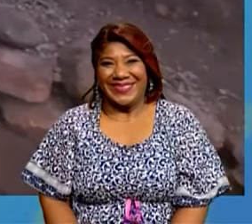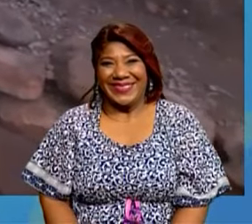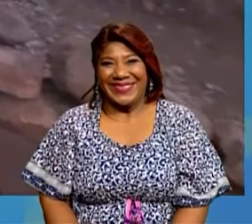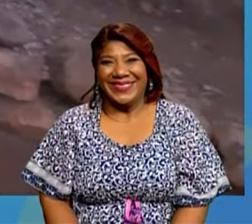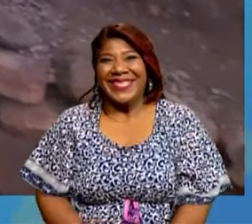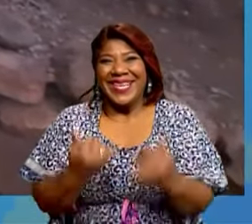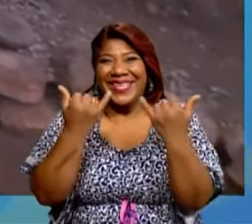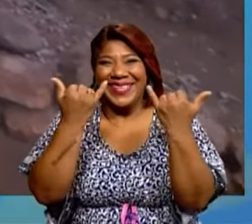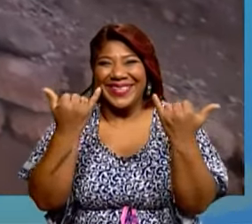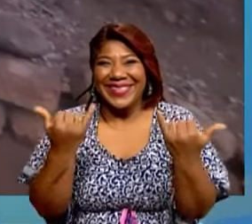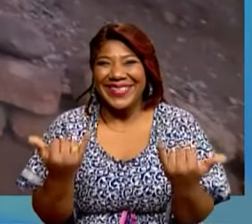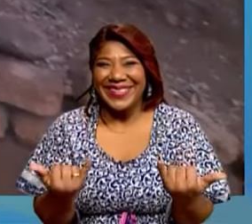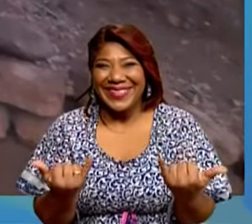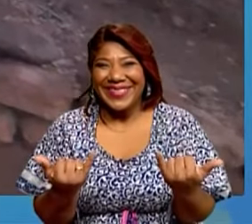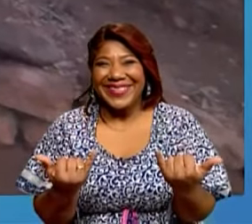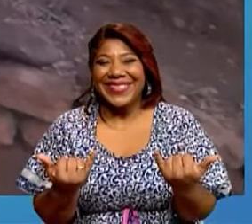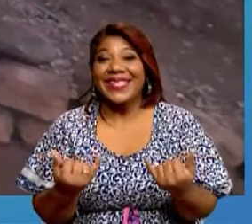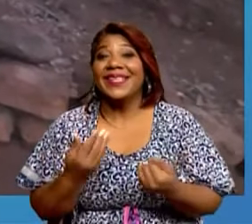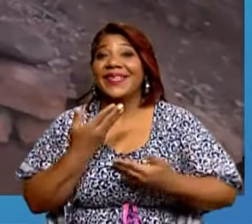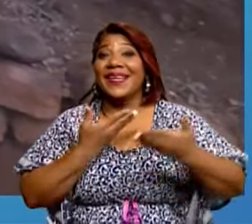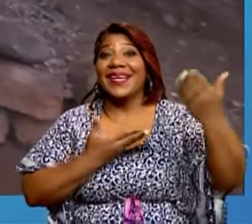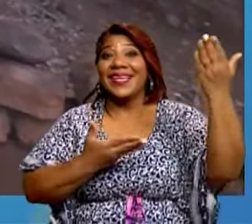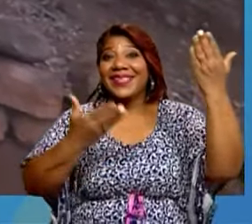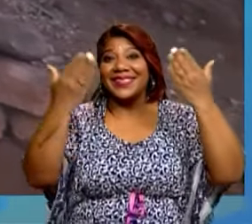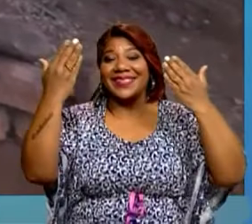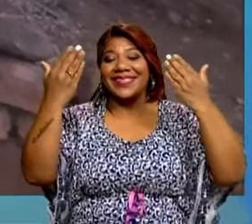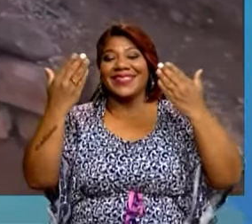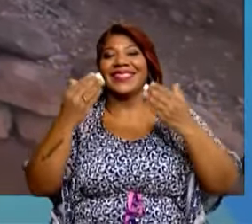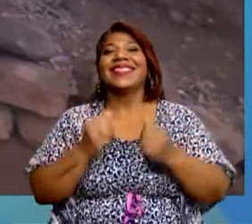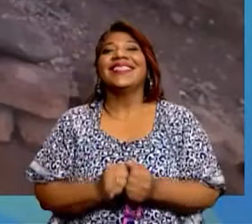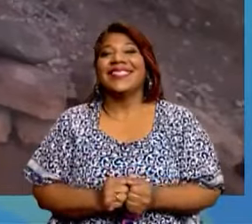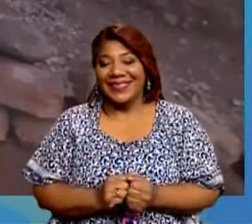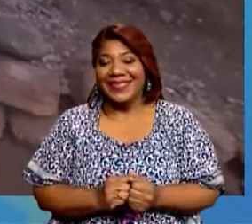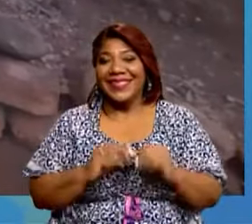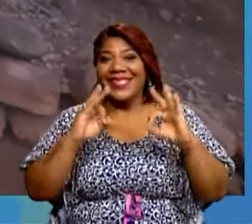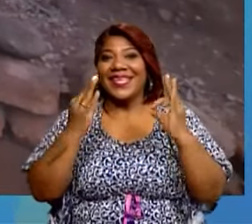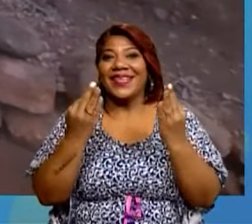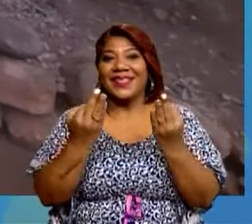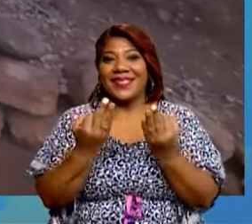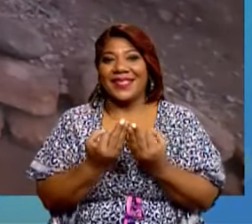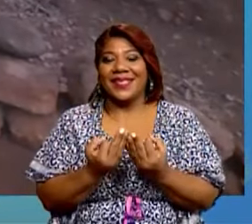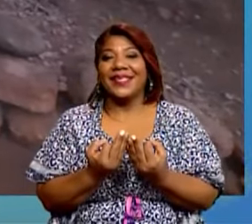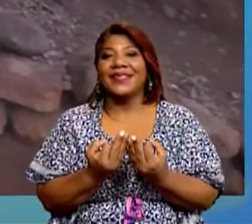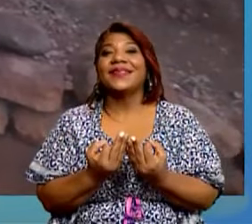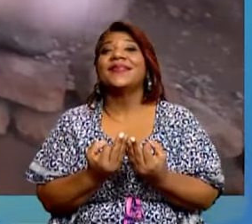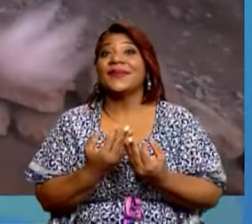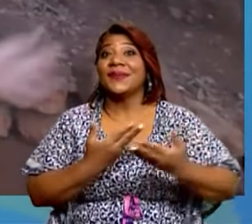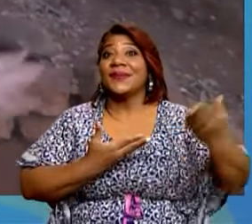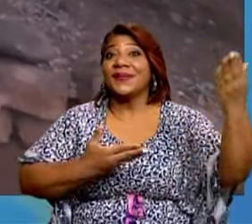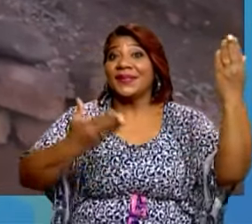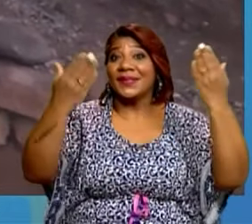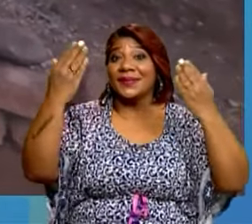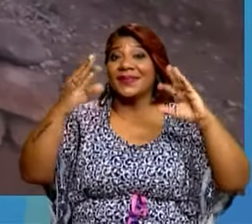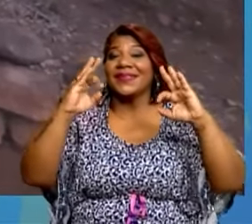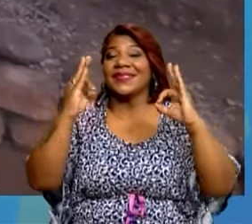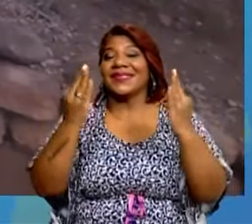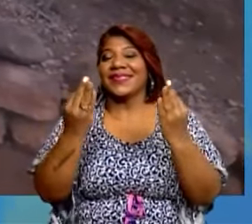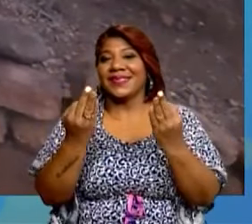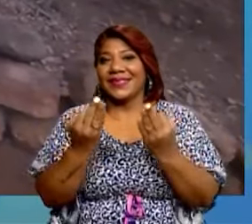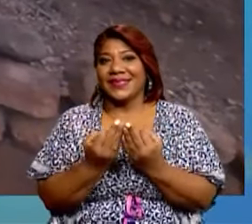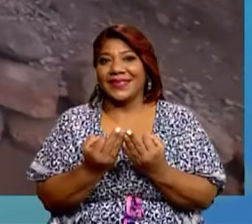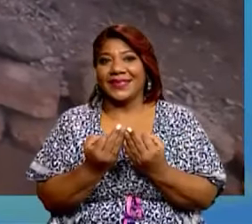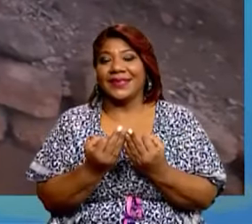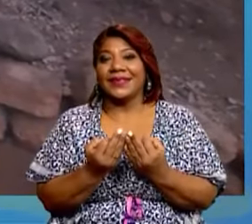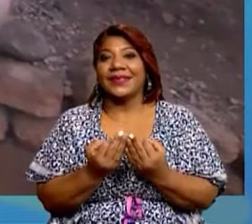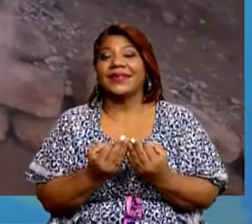Ahora le voy a recitar la poesía de la familia. Poesía de la familia, en